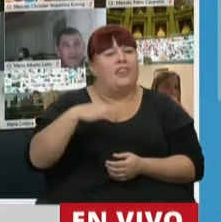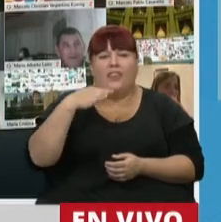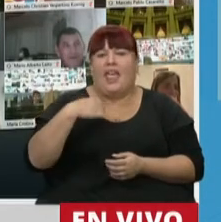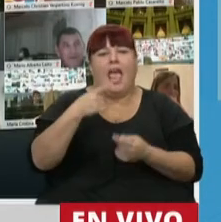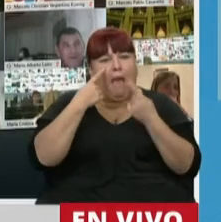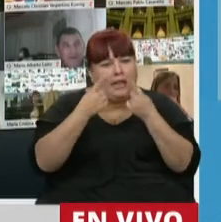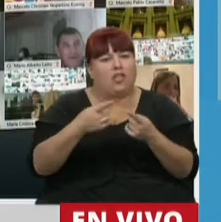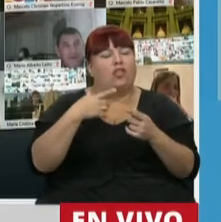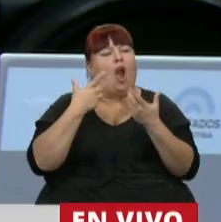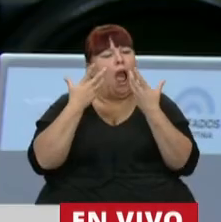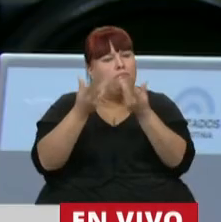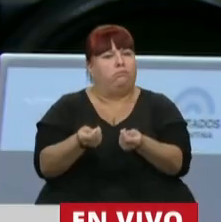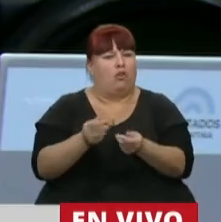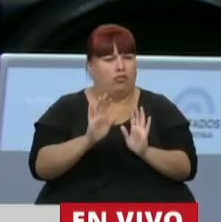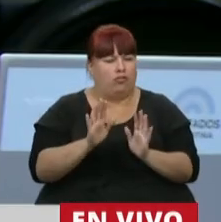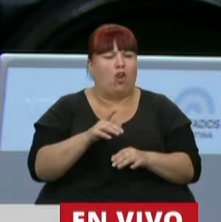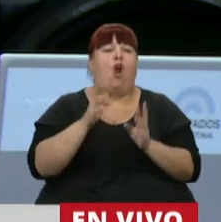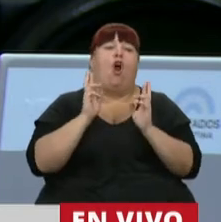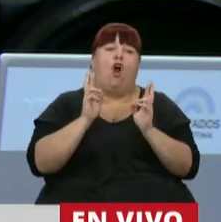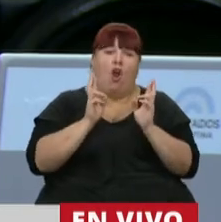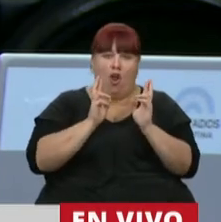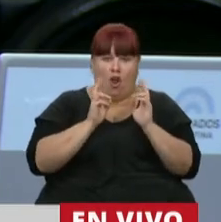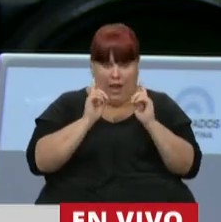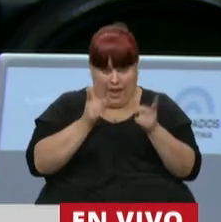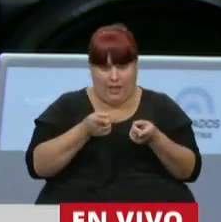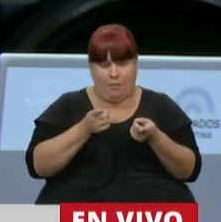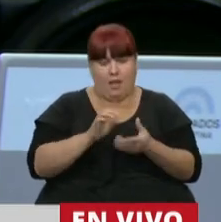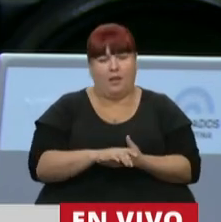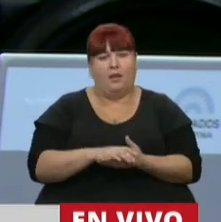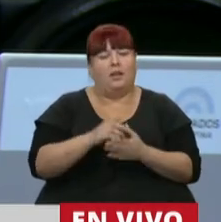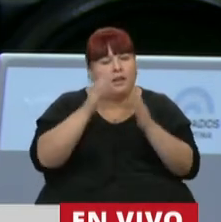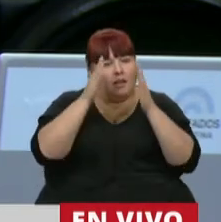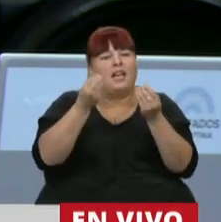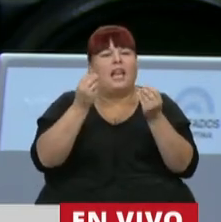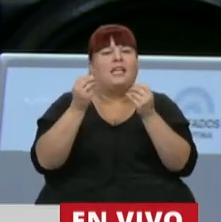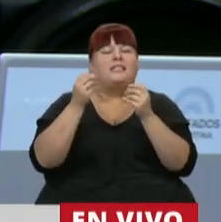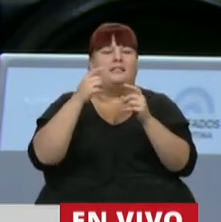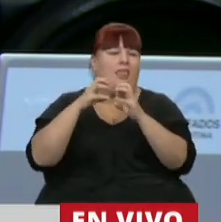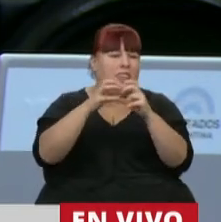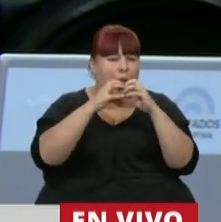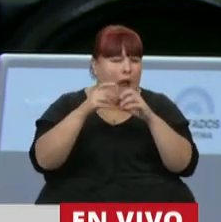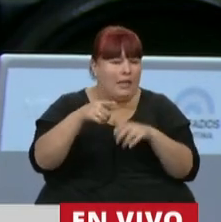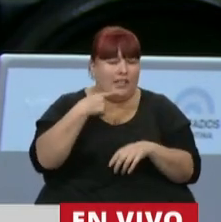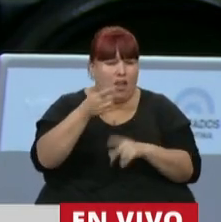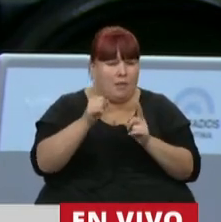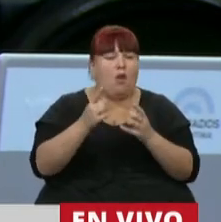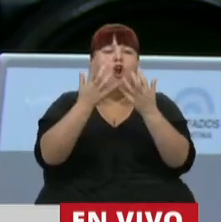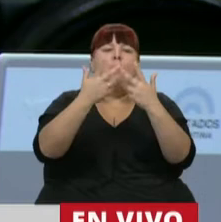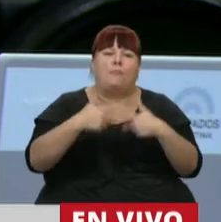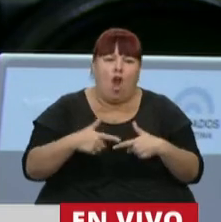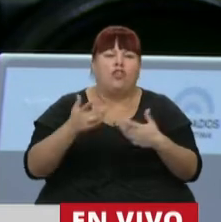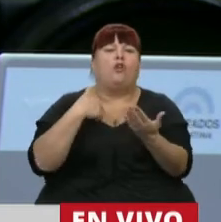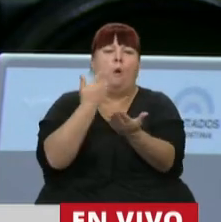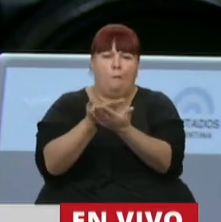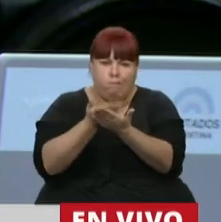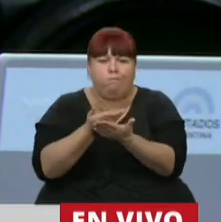seguir mirando y acompañando y que ojalá también ponga en el centro de la discusión, como ya lo han dicho, proyectos que hemos